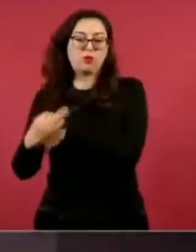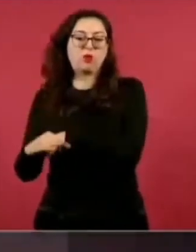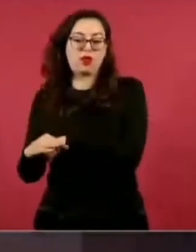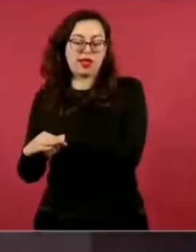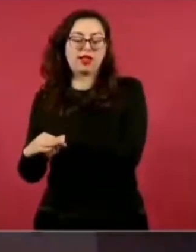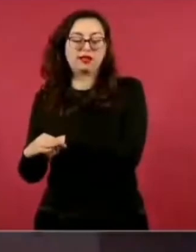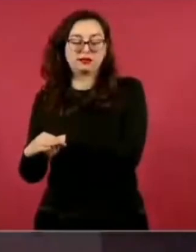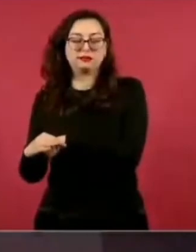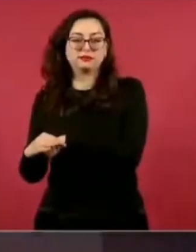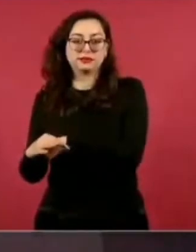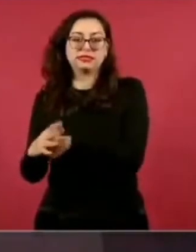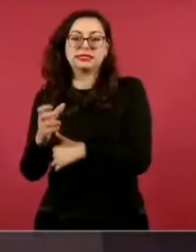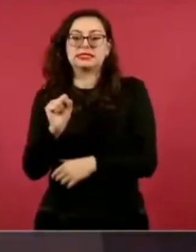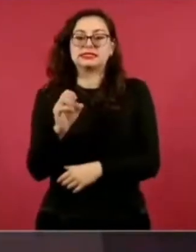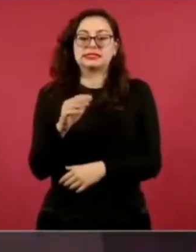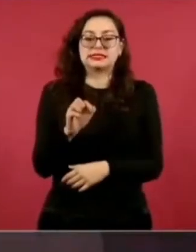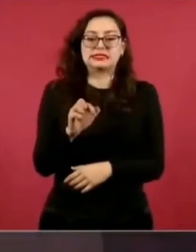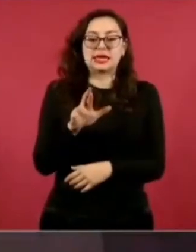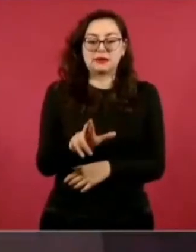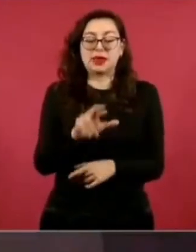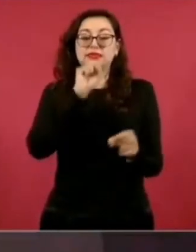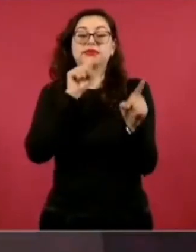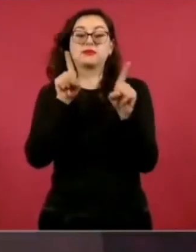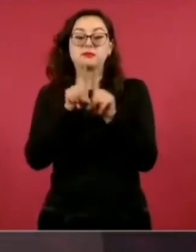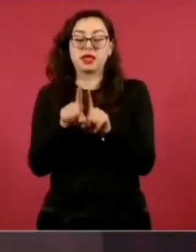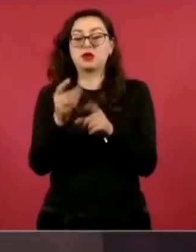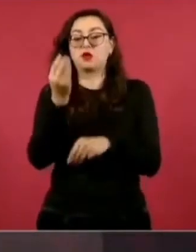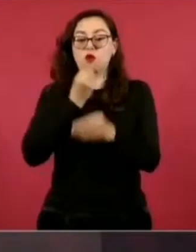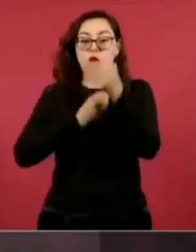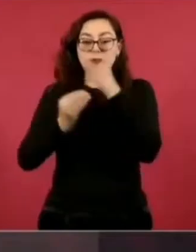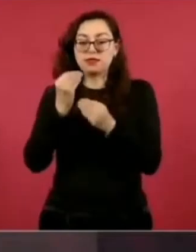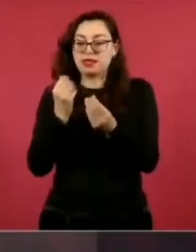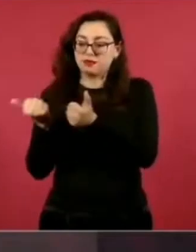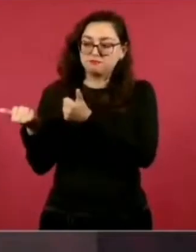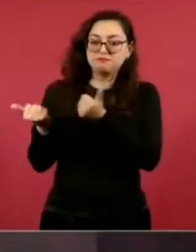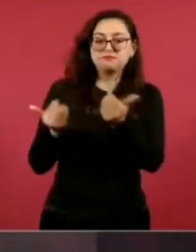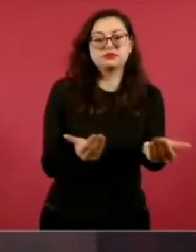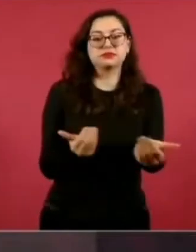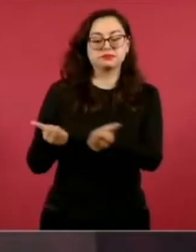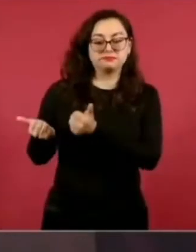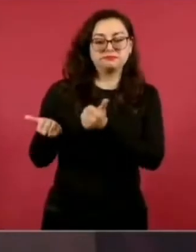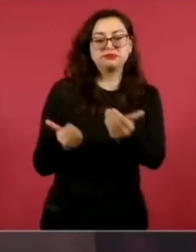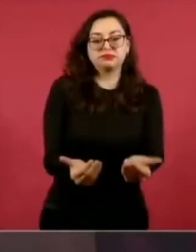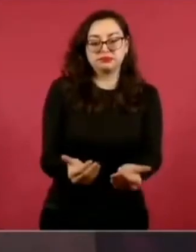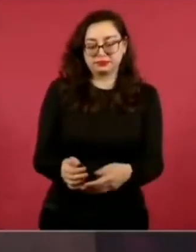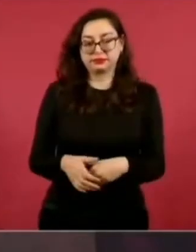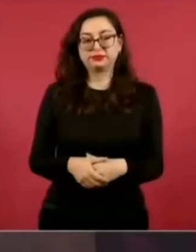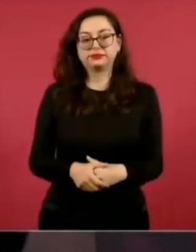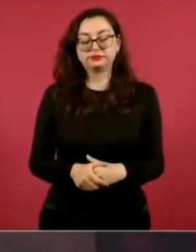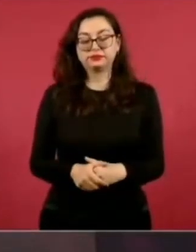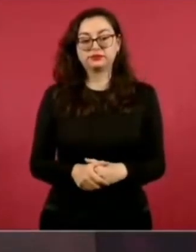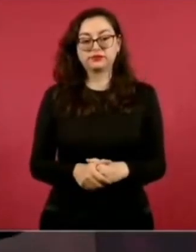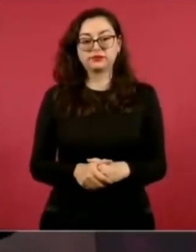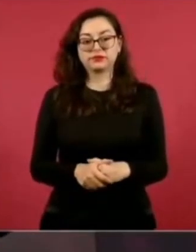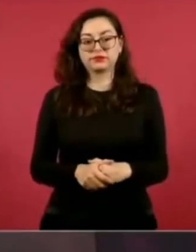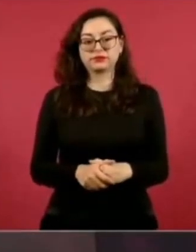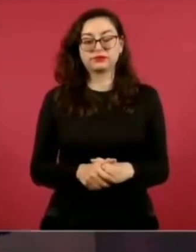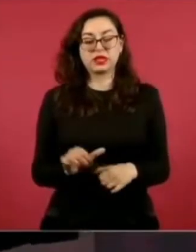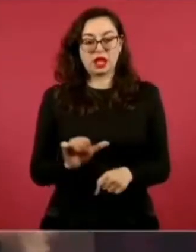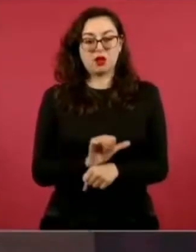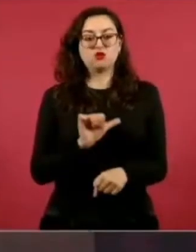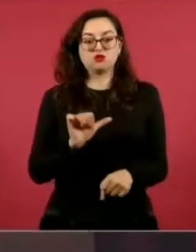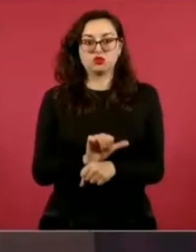Marina está llevando alimentos a las casas en carros